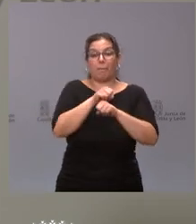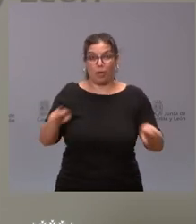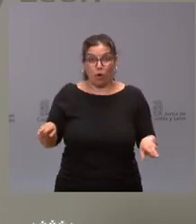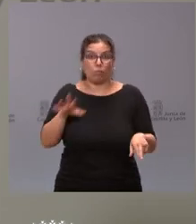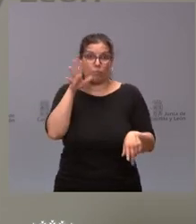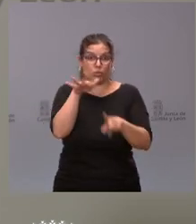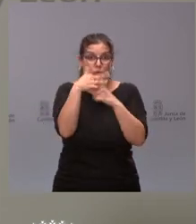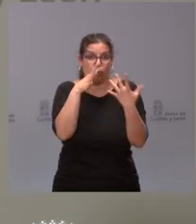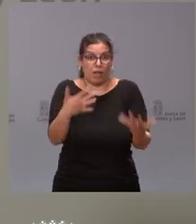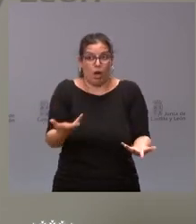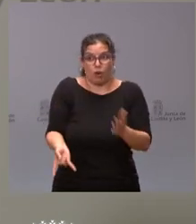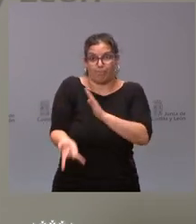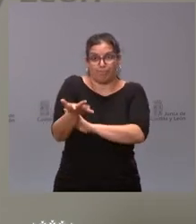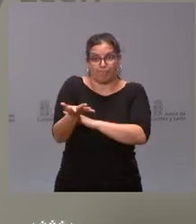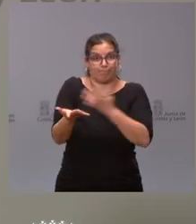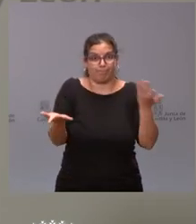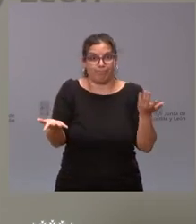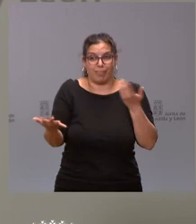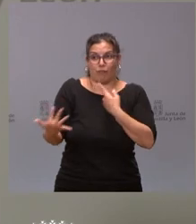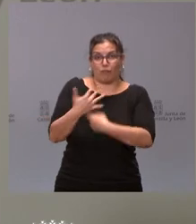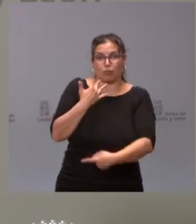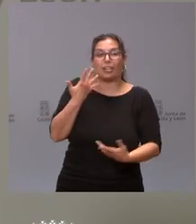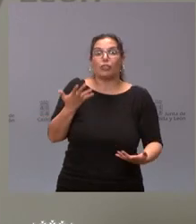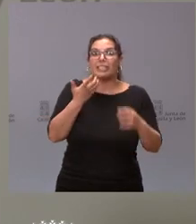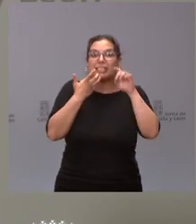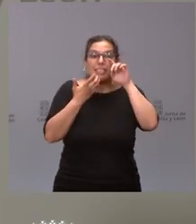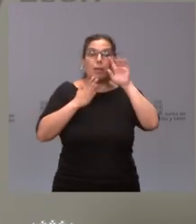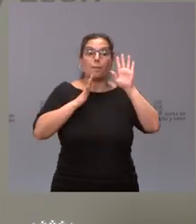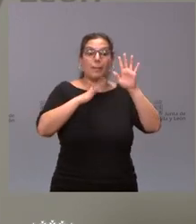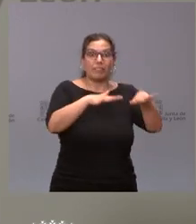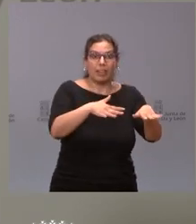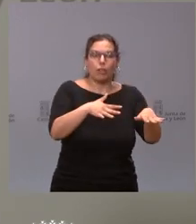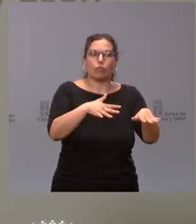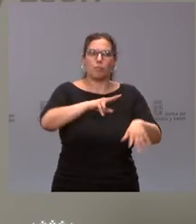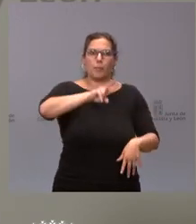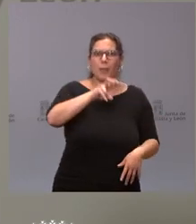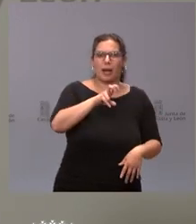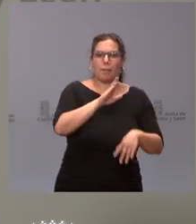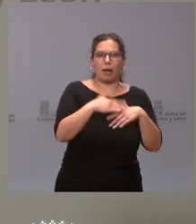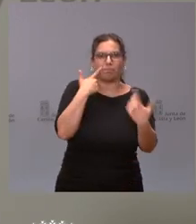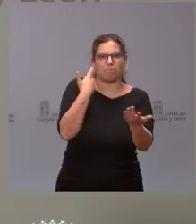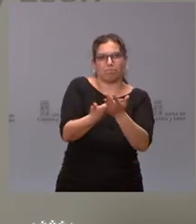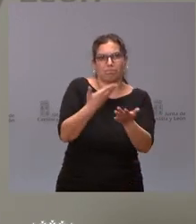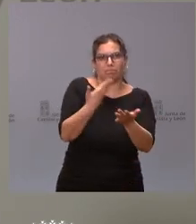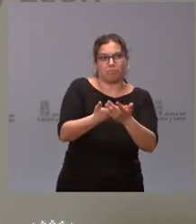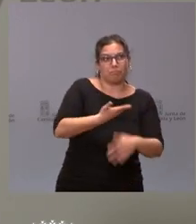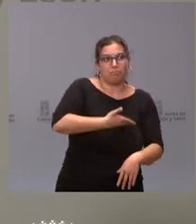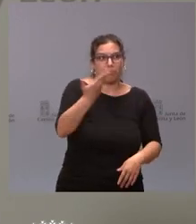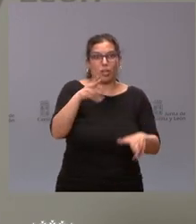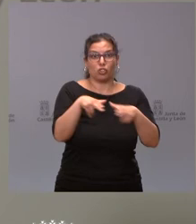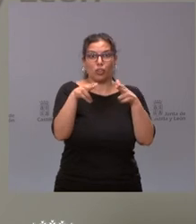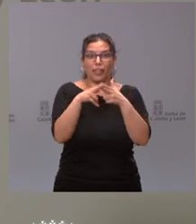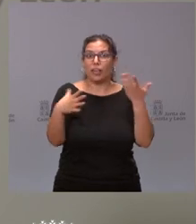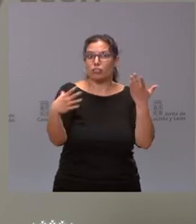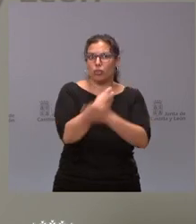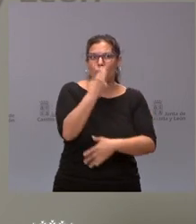atravesando y por tanto si esto sirve para poner de manifiesto el compromiso de toda la sociedad de las